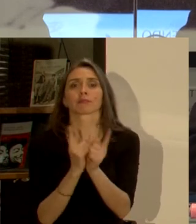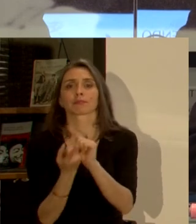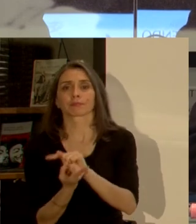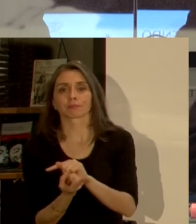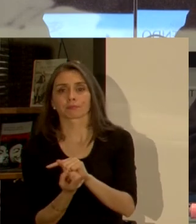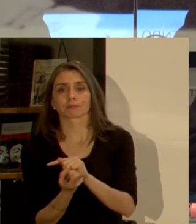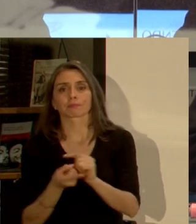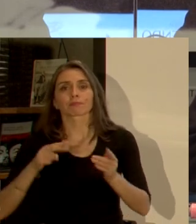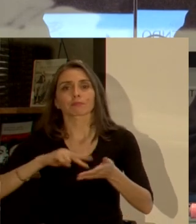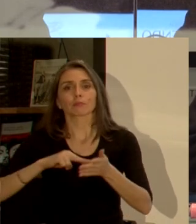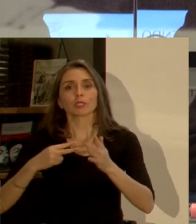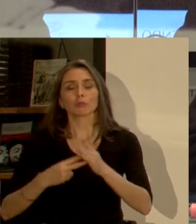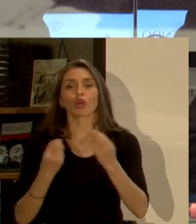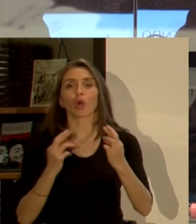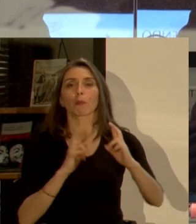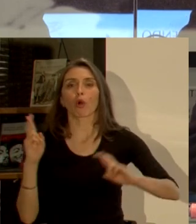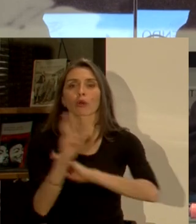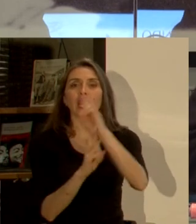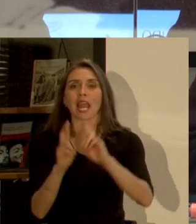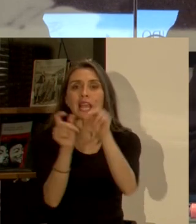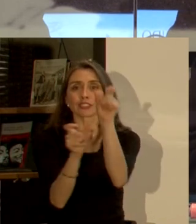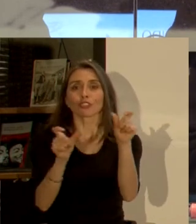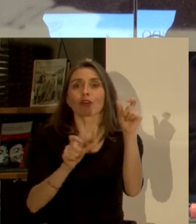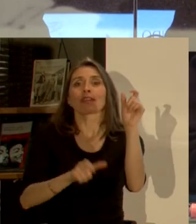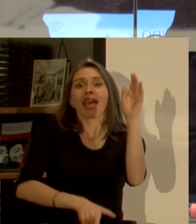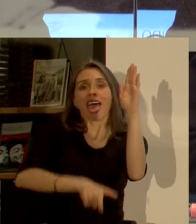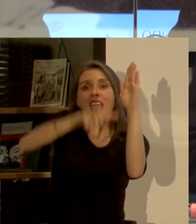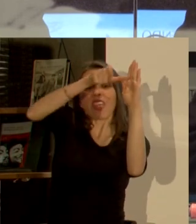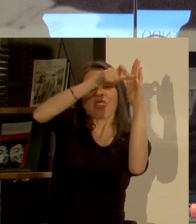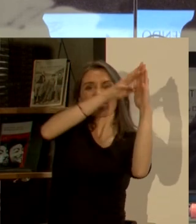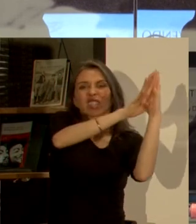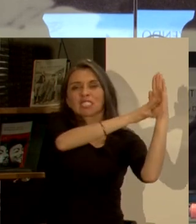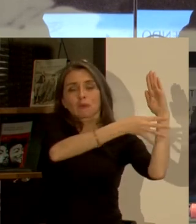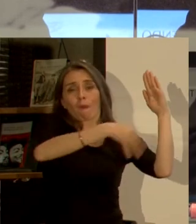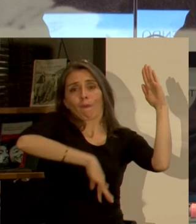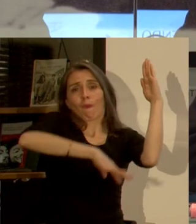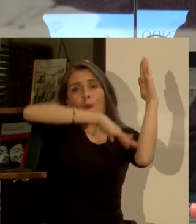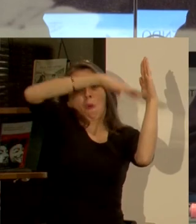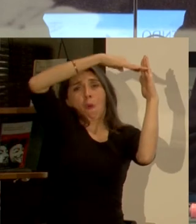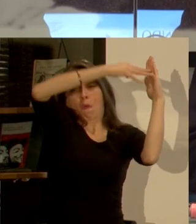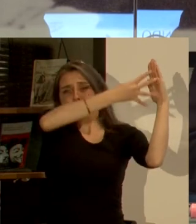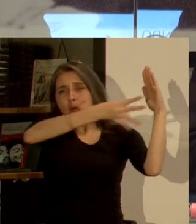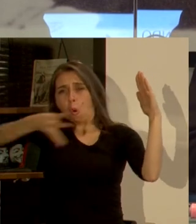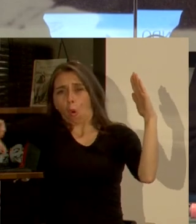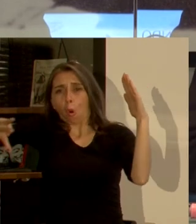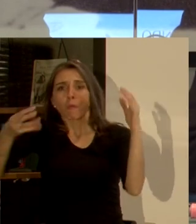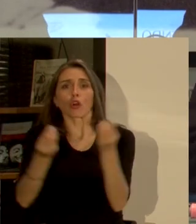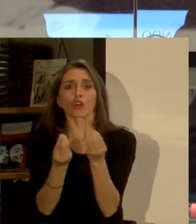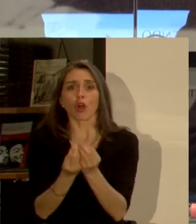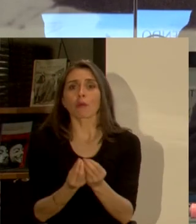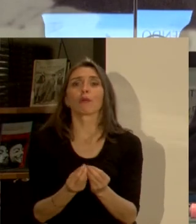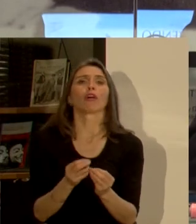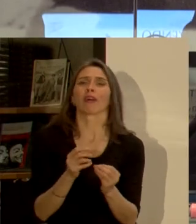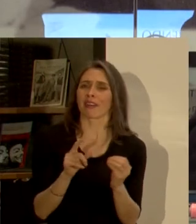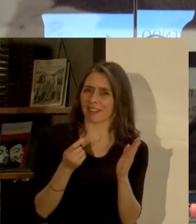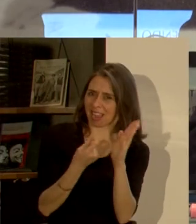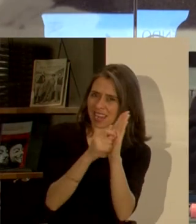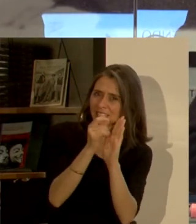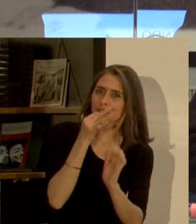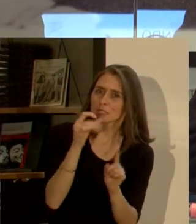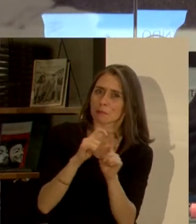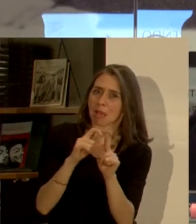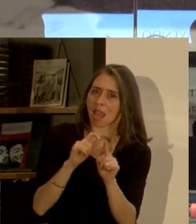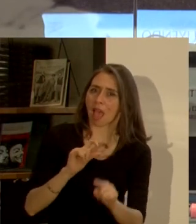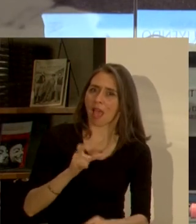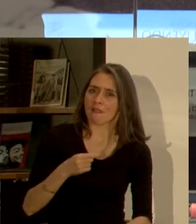a los problemas de convivencia que tienen los guetos verticales y este debate muy interesante que incluso se habla hoy día de si es legítimo utilizar la palabra